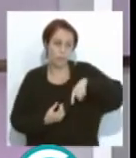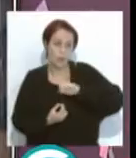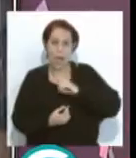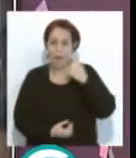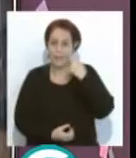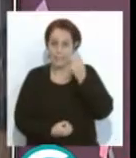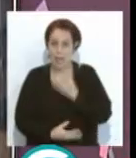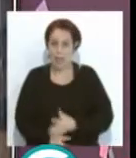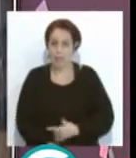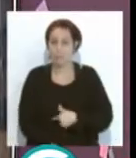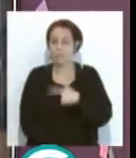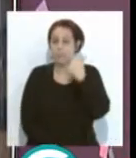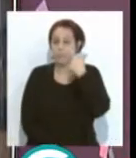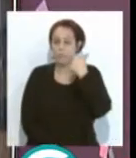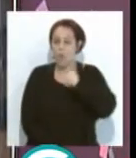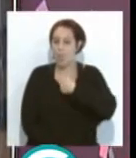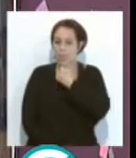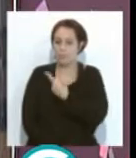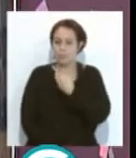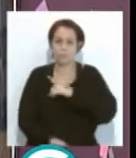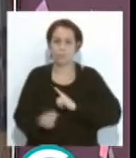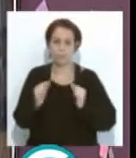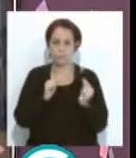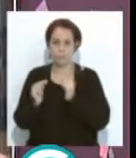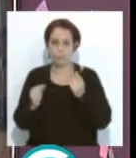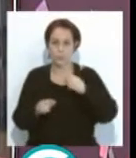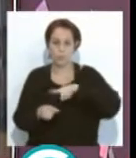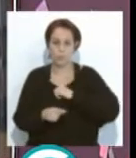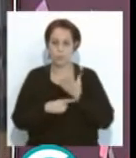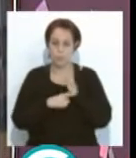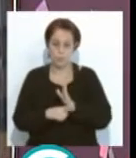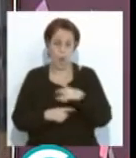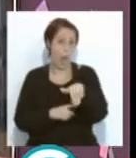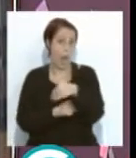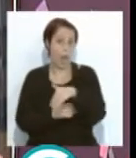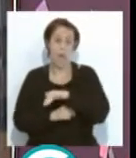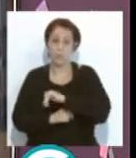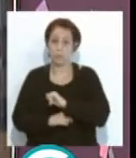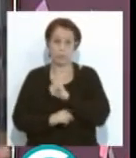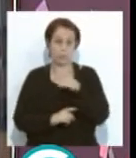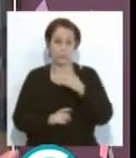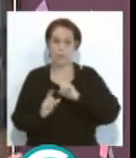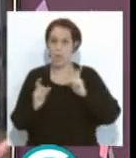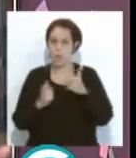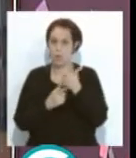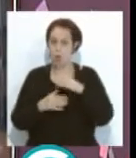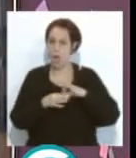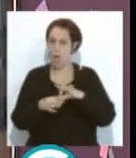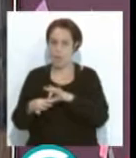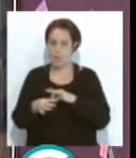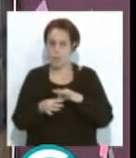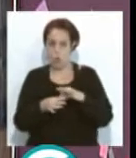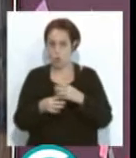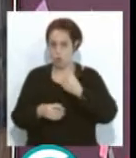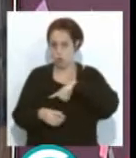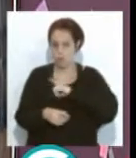Bueno, a ver, porque iba a decirte, este debate que proponemos es un debate que está ahora mismo en la calle, yo creo que en cada reunión de amigos prácticamente, ¿no? Nosotros